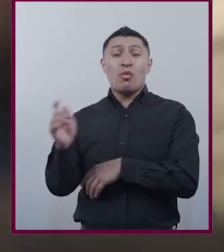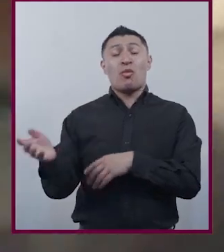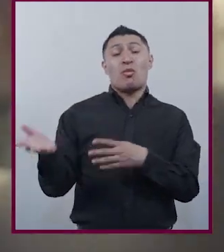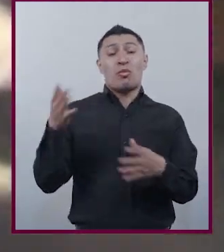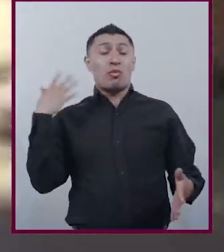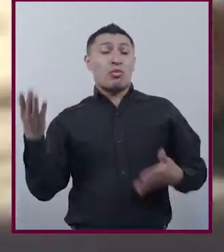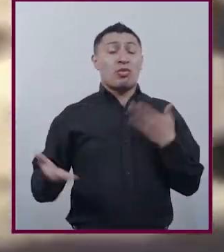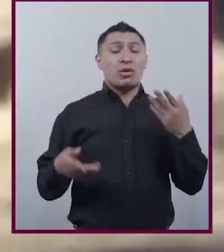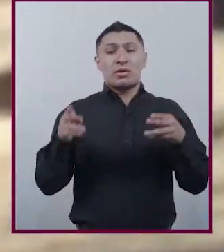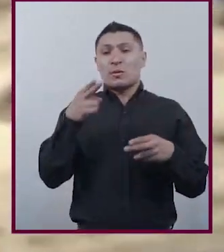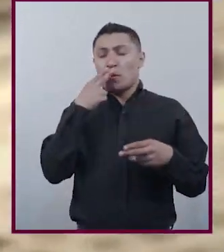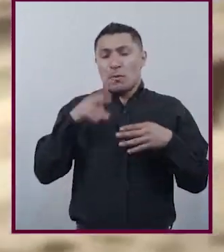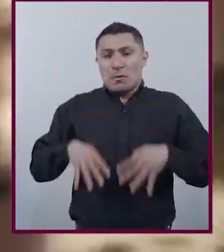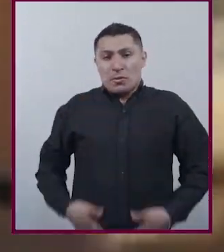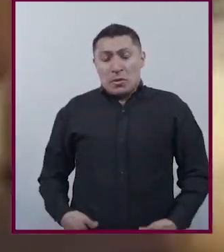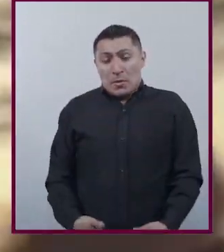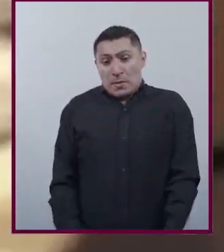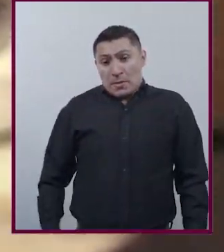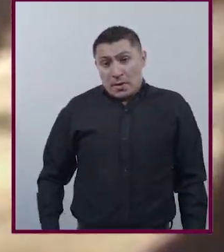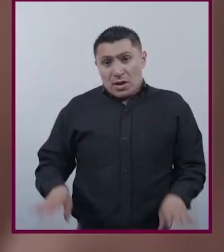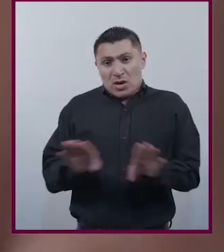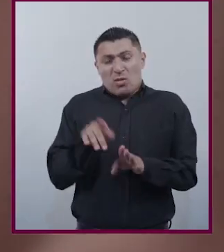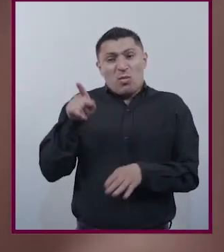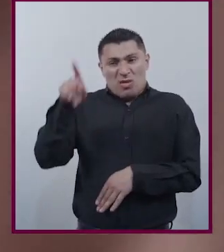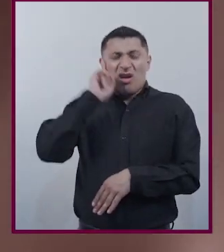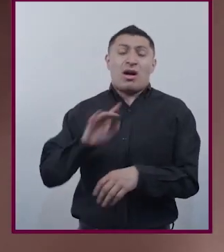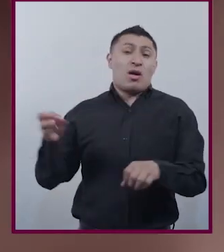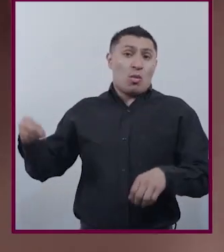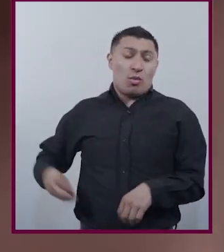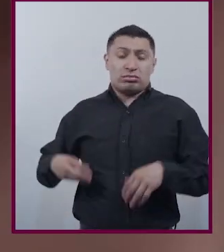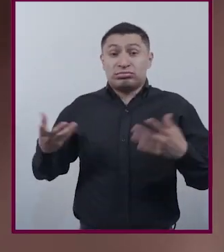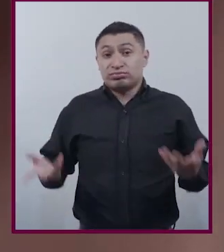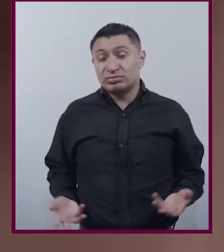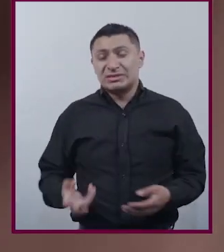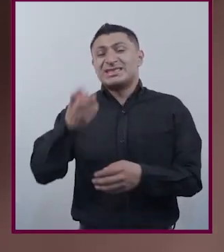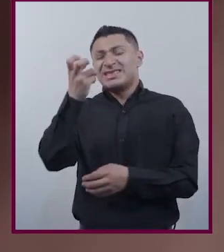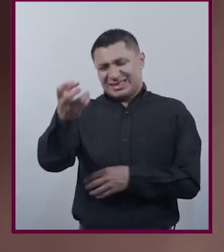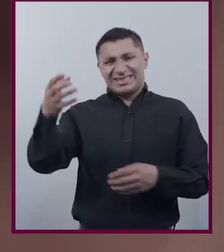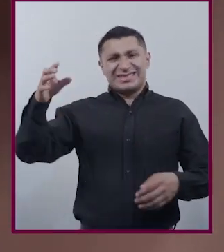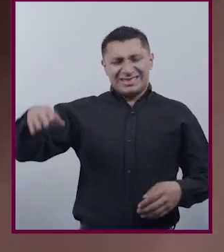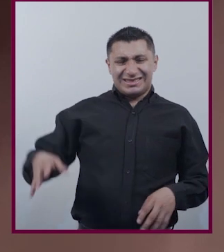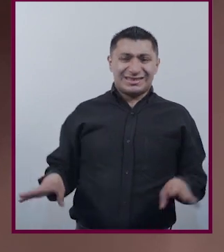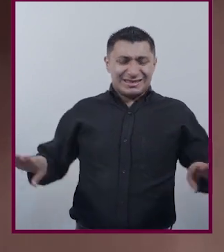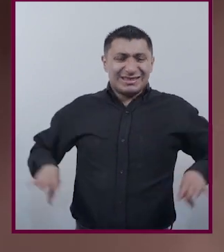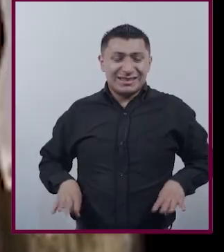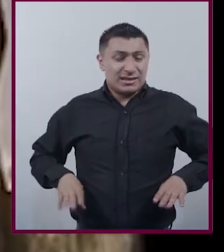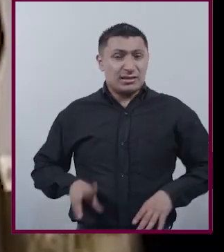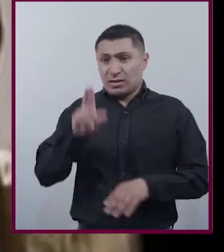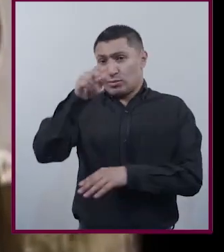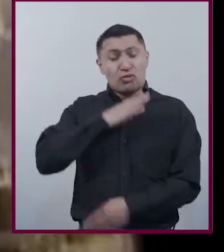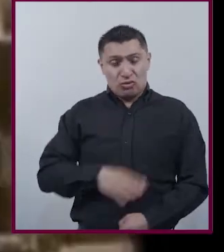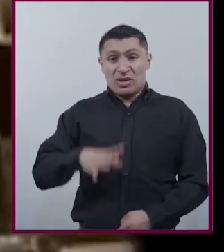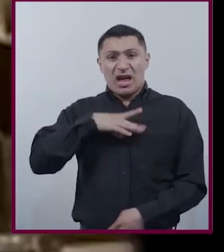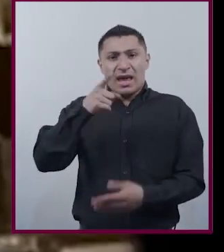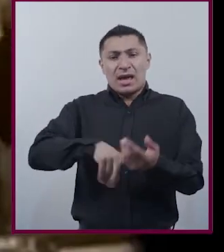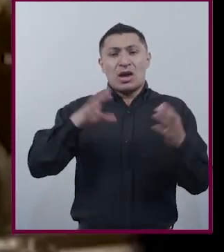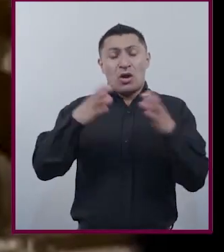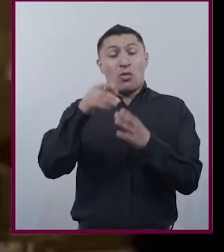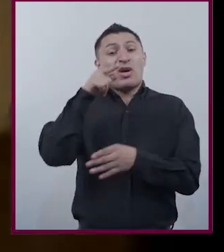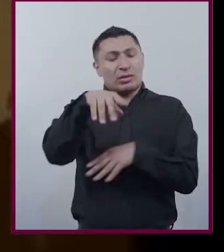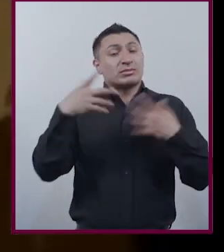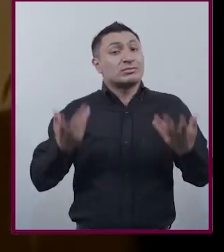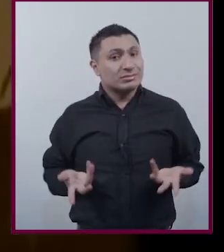bailar, usar minifalda, como si ellas tuvieran la culpa ¿Será que estas actitudes injustas aún existen en tu comunidad